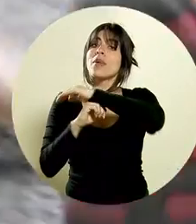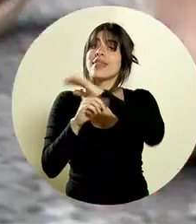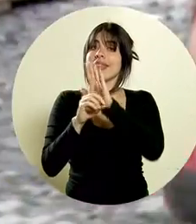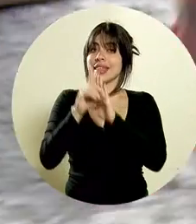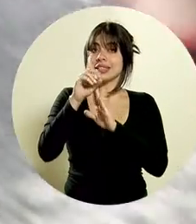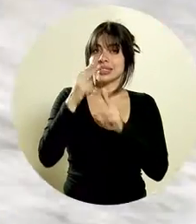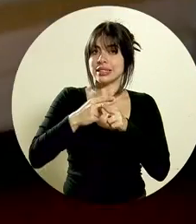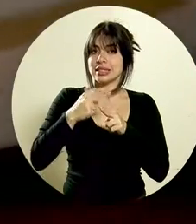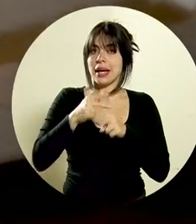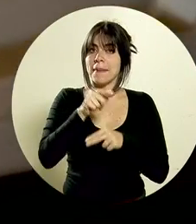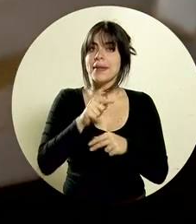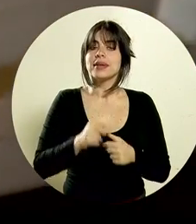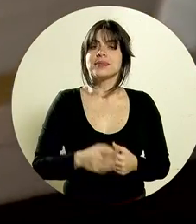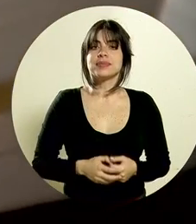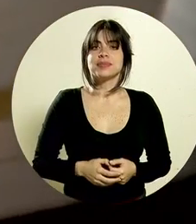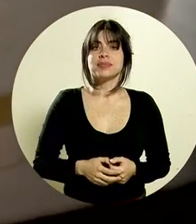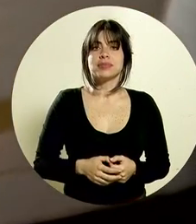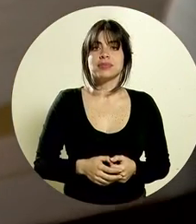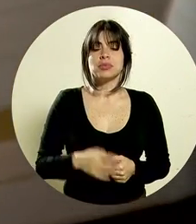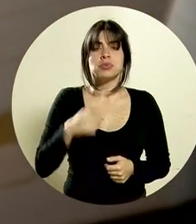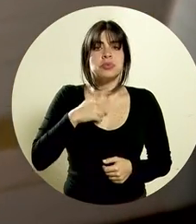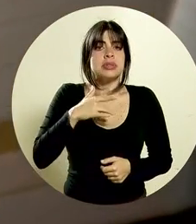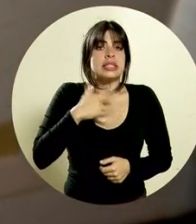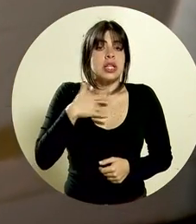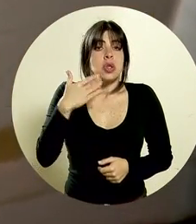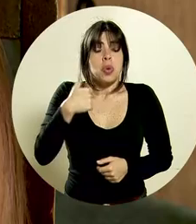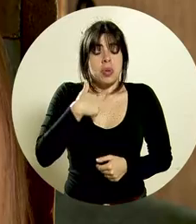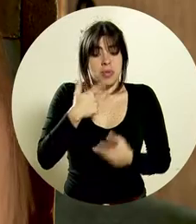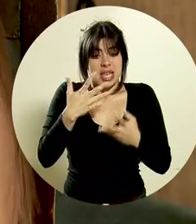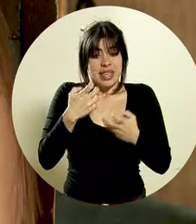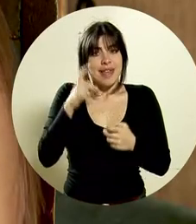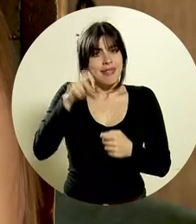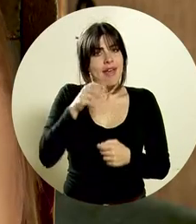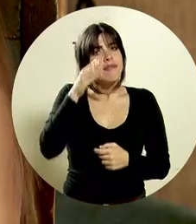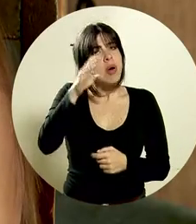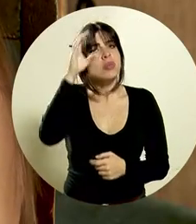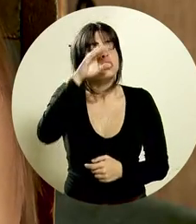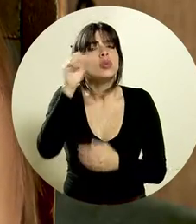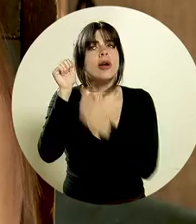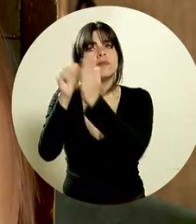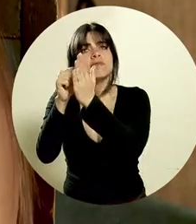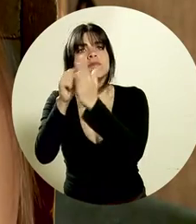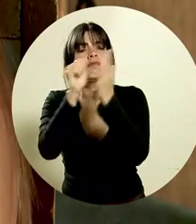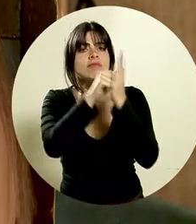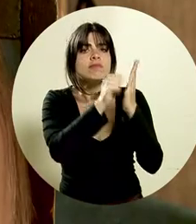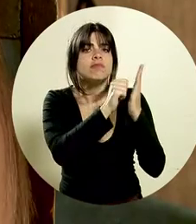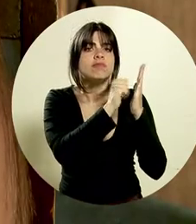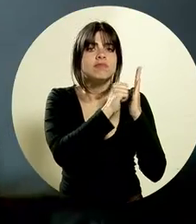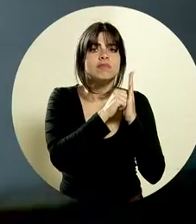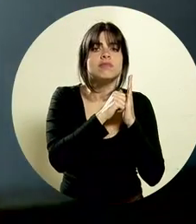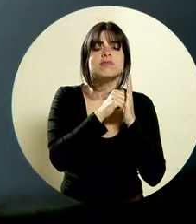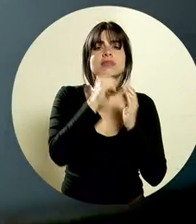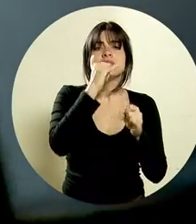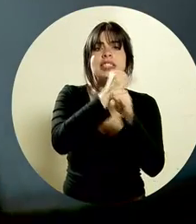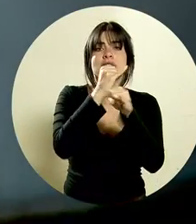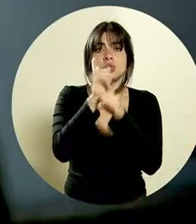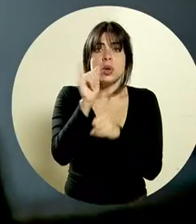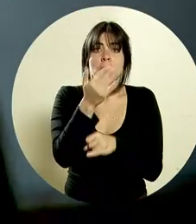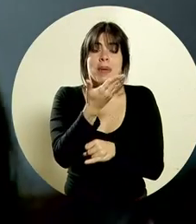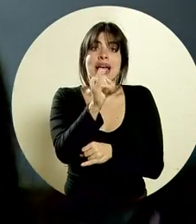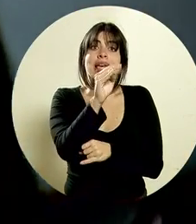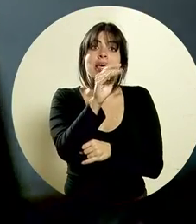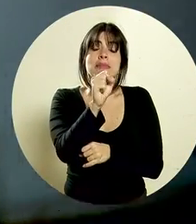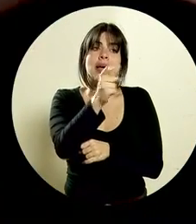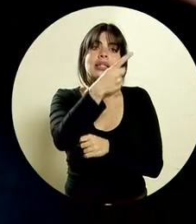Puente del Desarrollo se llama Yo siento que cuando uno quiere algo, uno tiene que buscar, tocar puertas Está